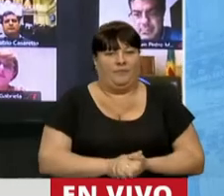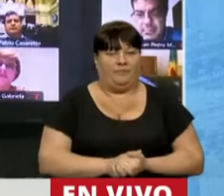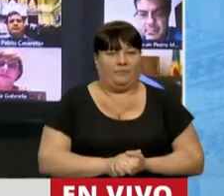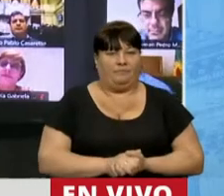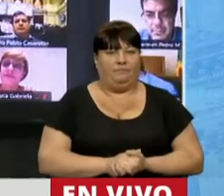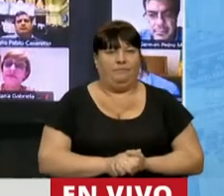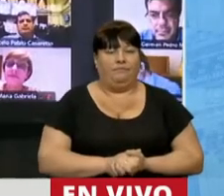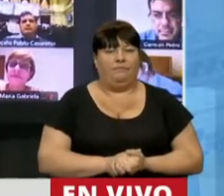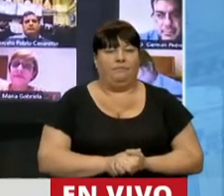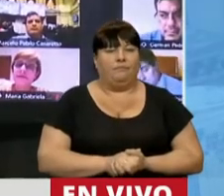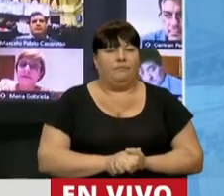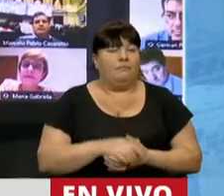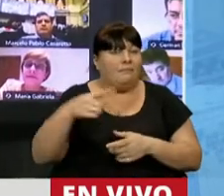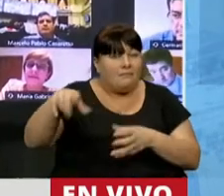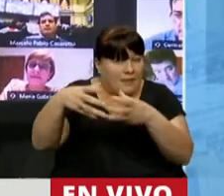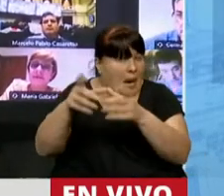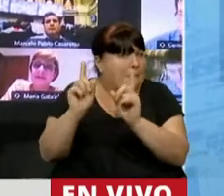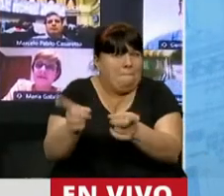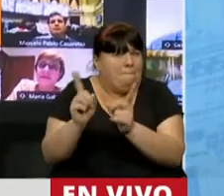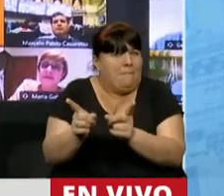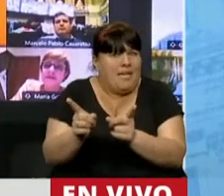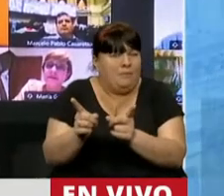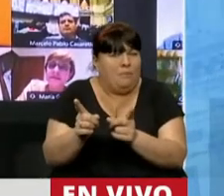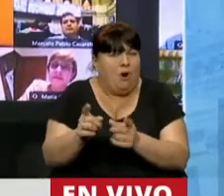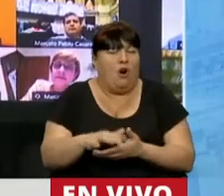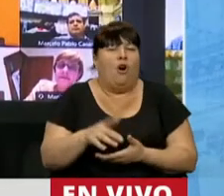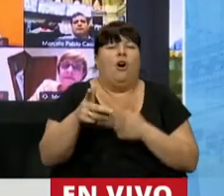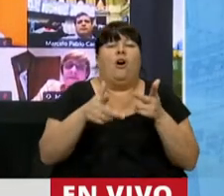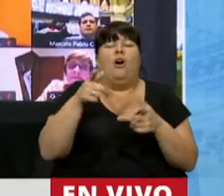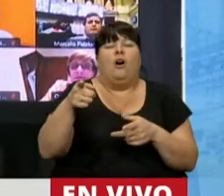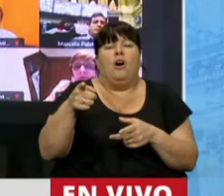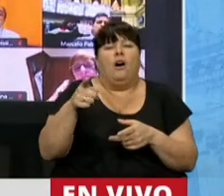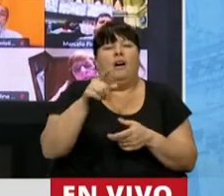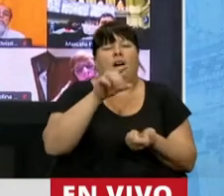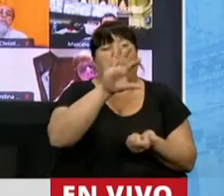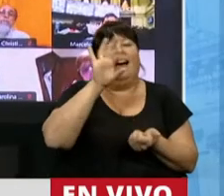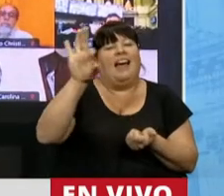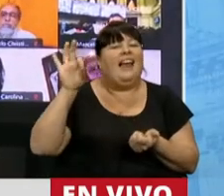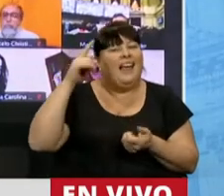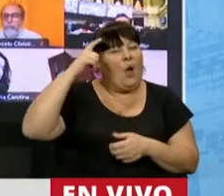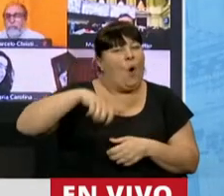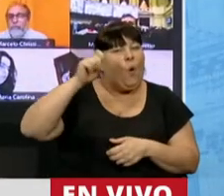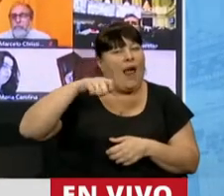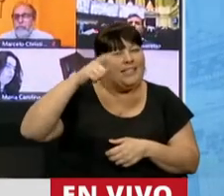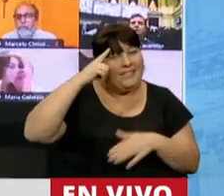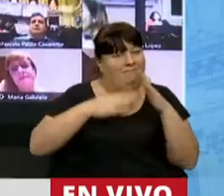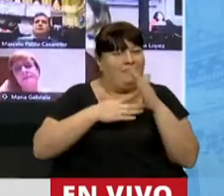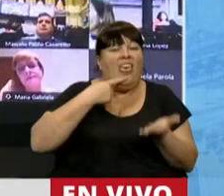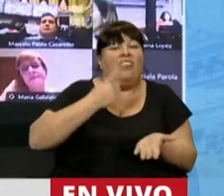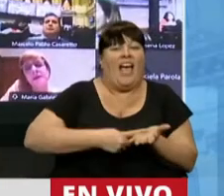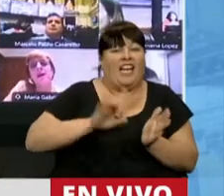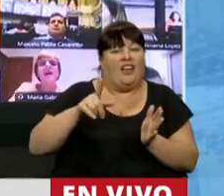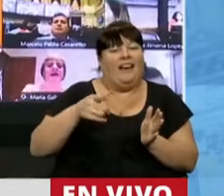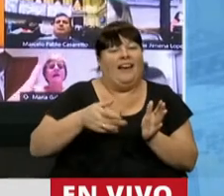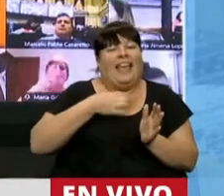Y son los mismos también que nombraron jueces de la Corte por decreto o